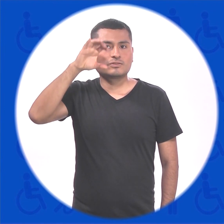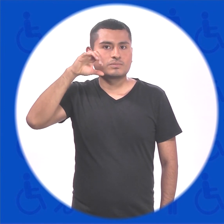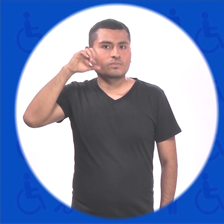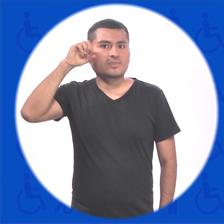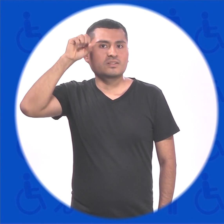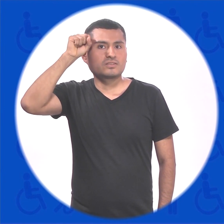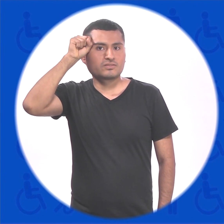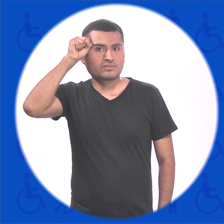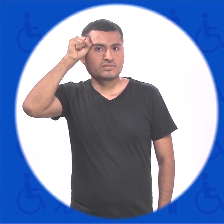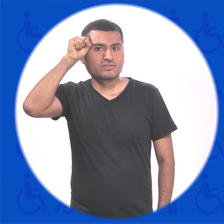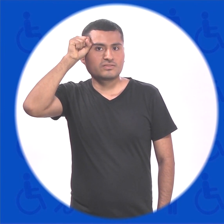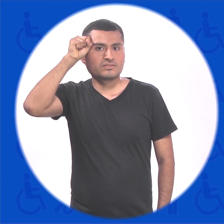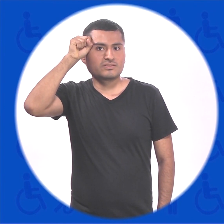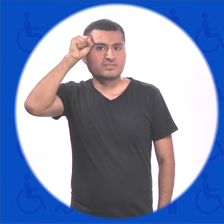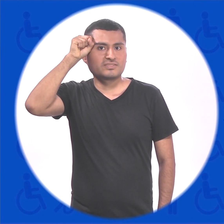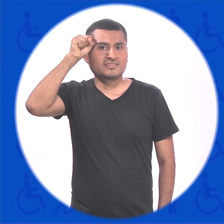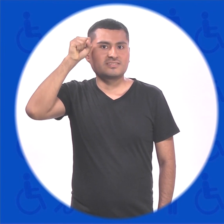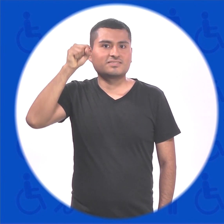Sobrino Sobrino